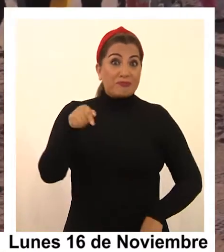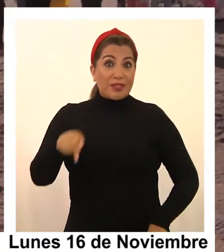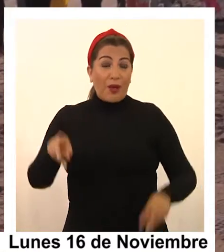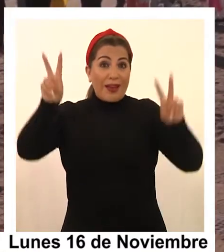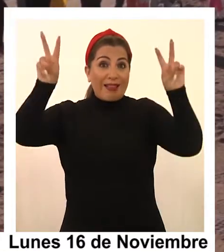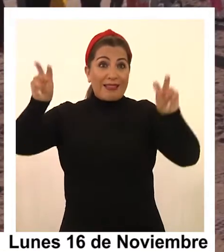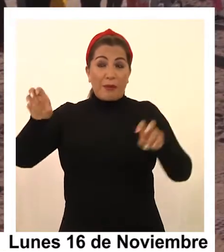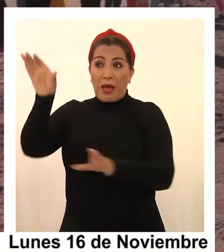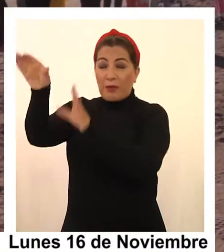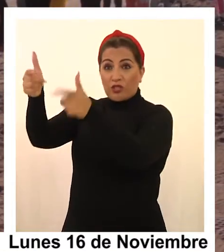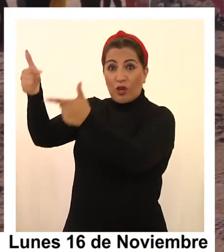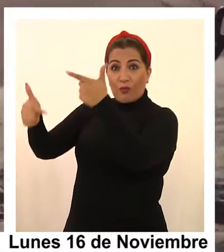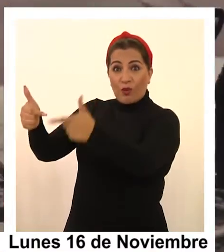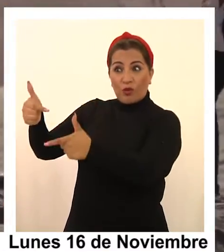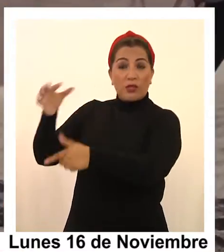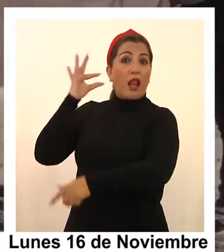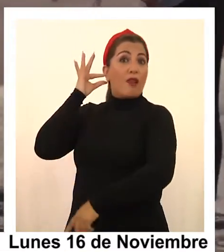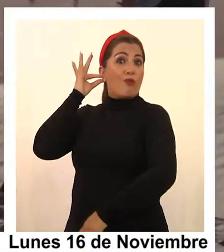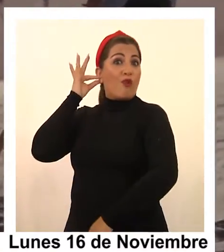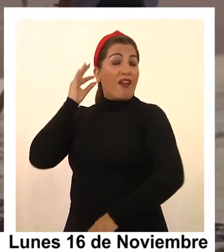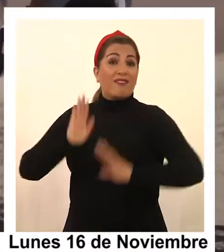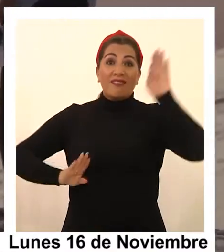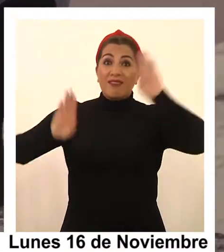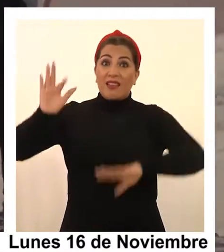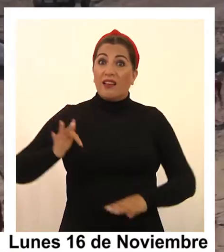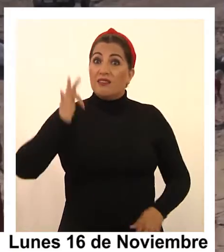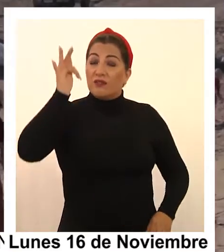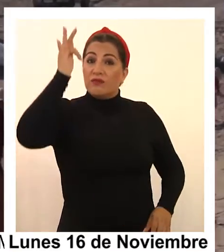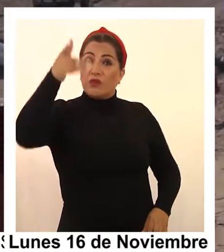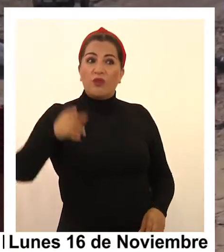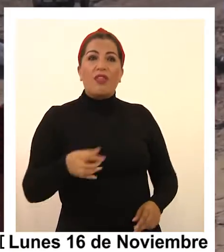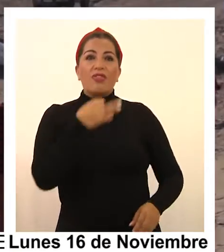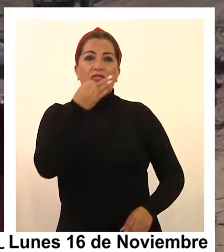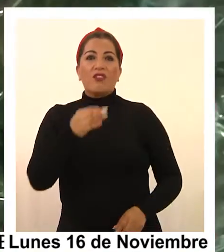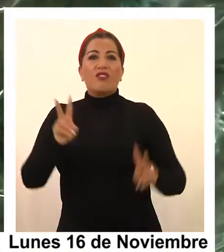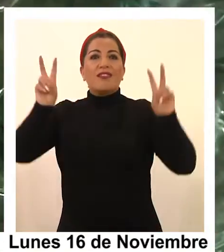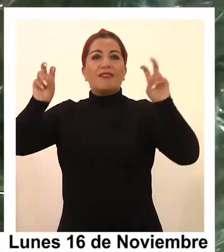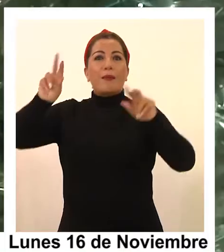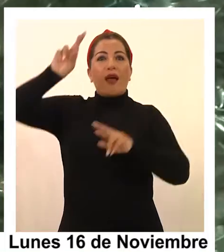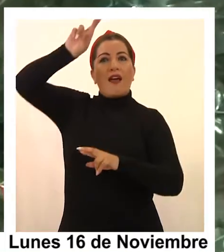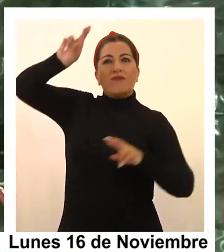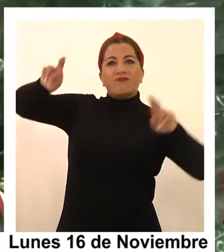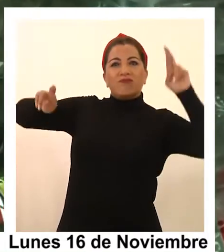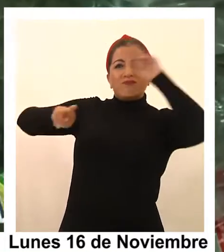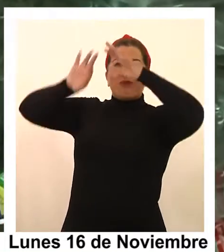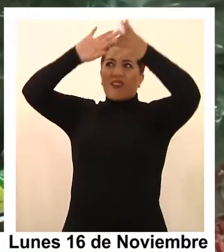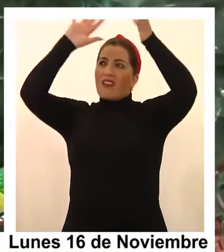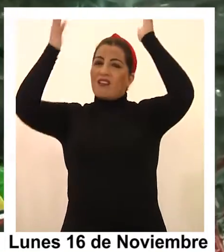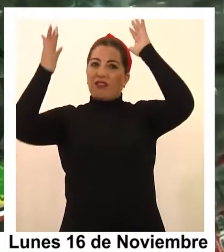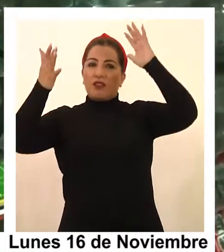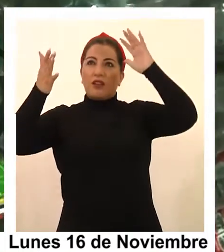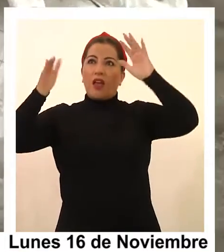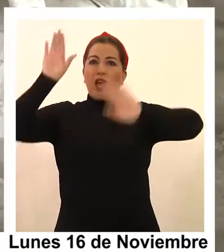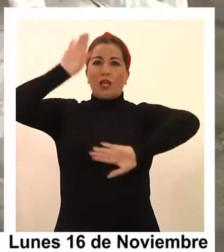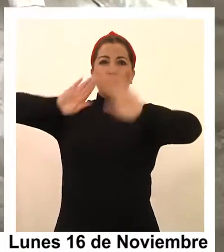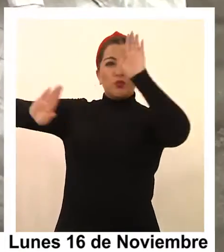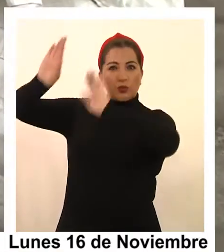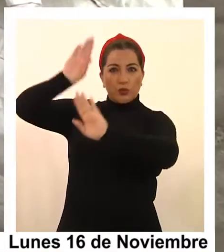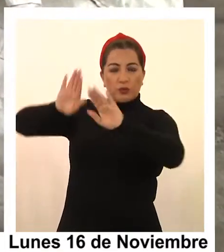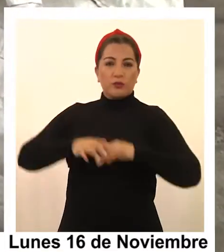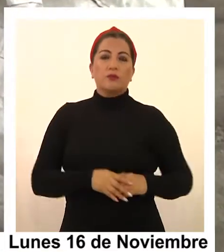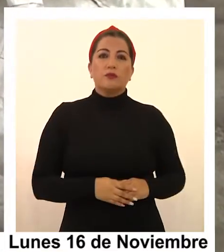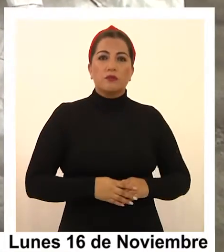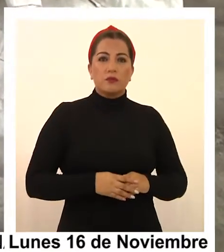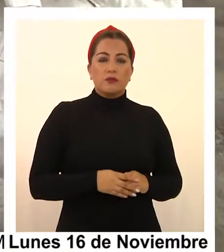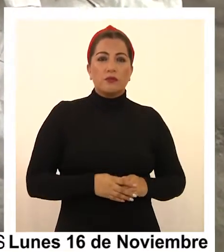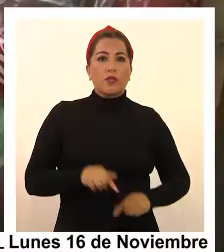en calle. En relación a sus referentes políticos, la futura candidata señala que están en el área de la ecología y